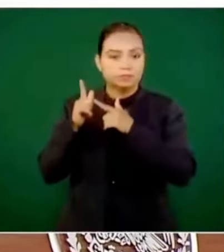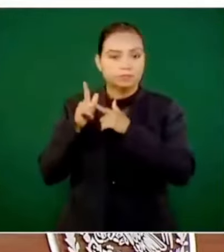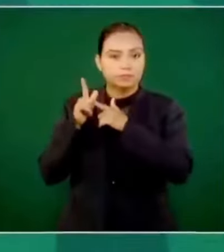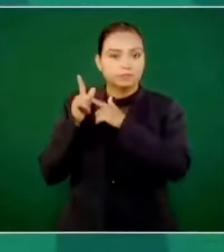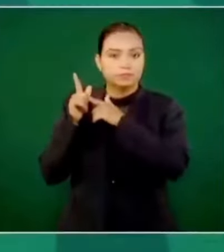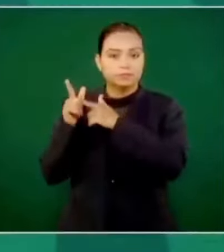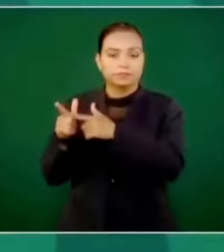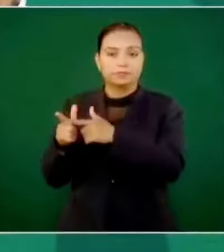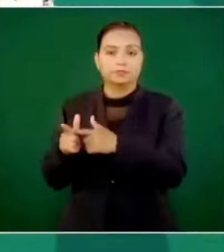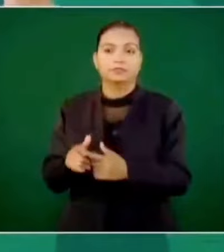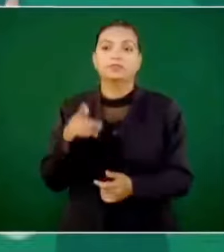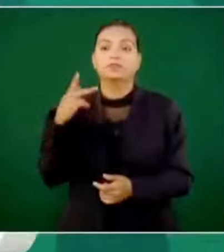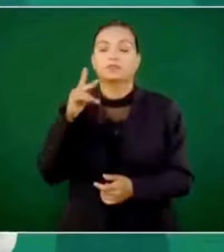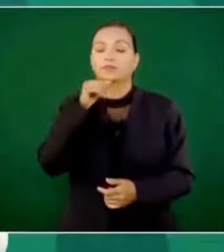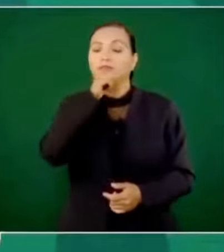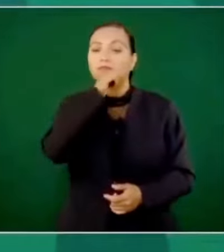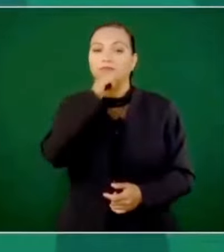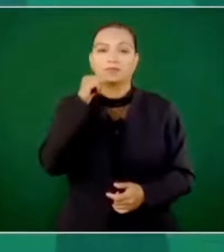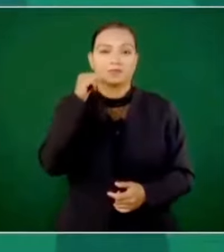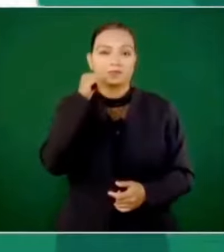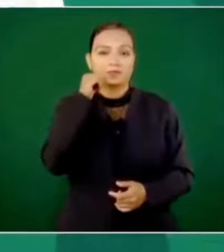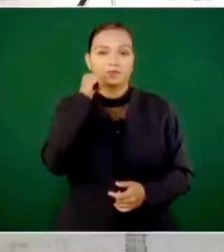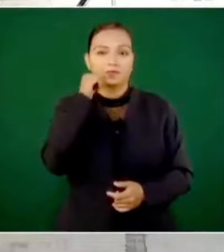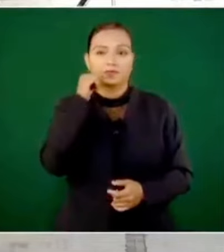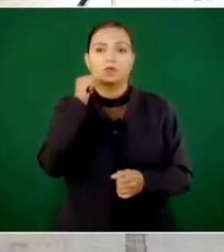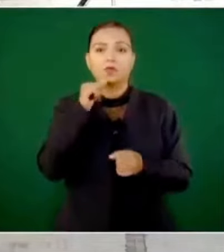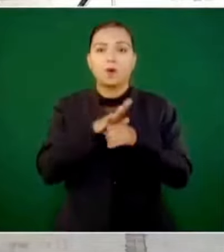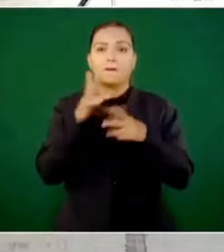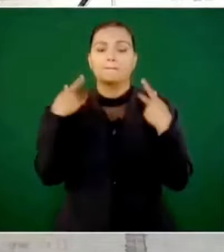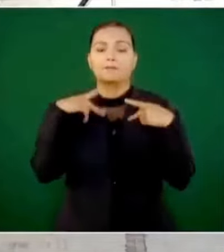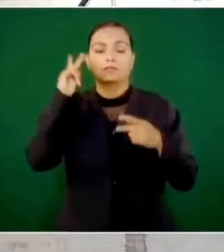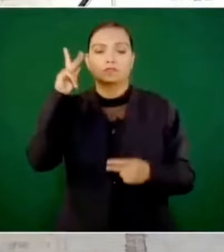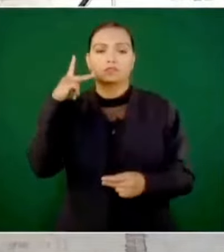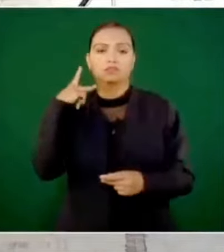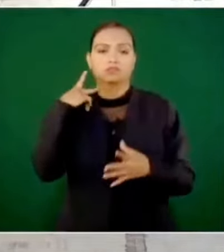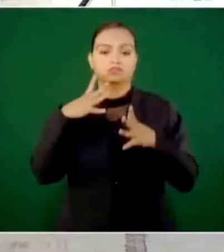El propio Juárez, que era un gran político